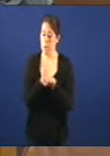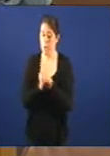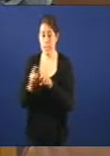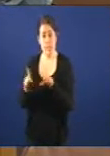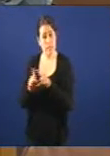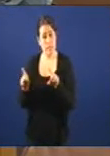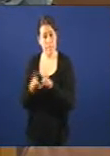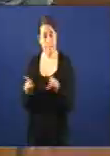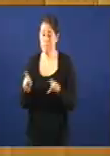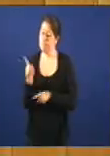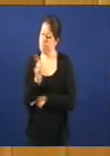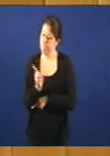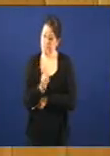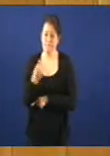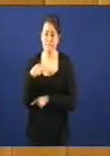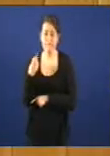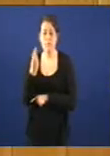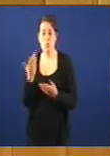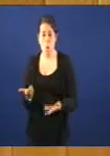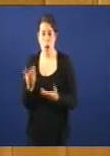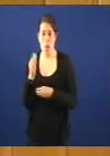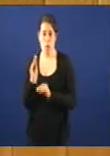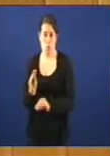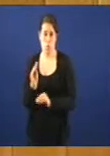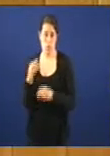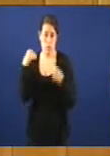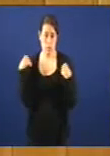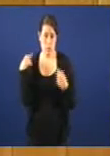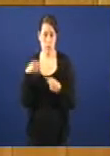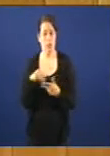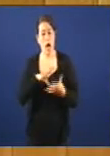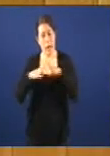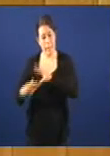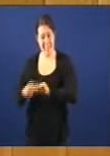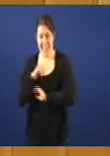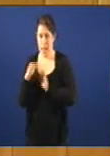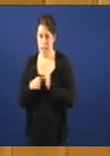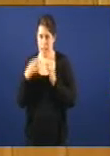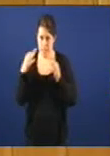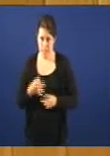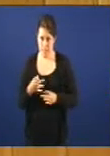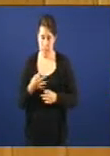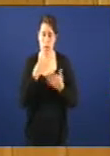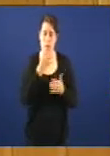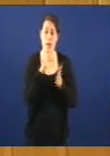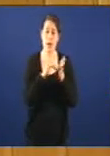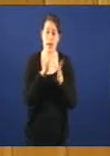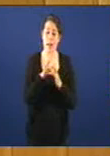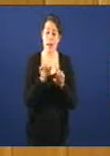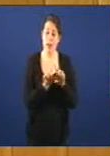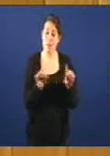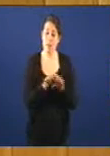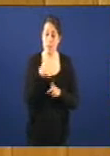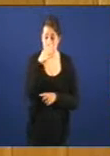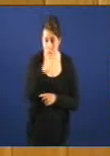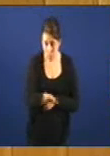labor destes funcionarios públicos é aplicar estritamente a lei. O 9 de abril a empresa denunciou na